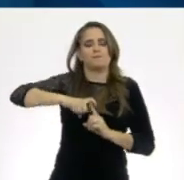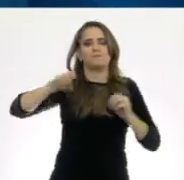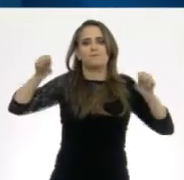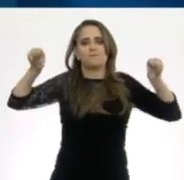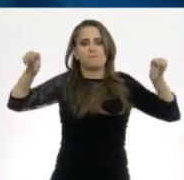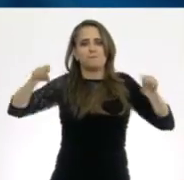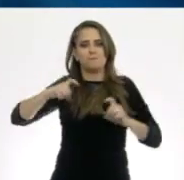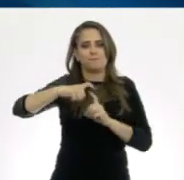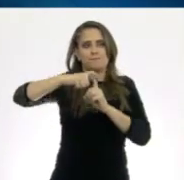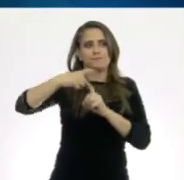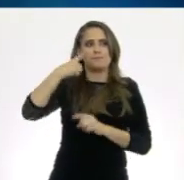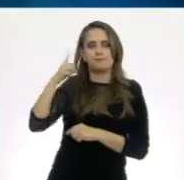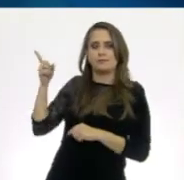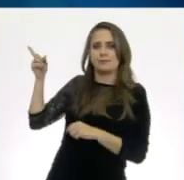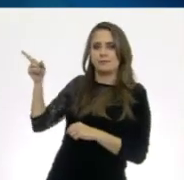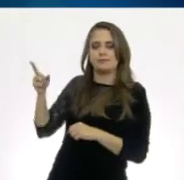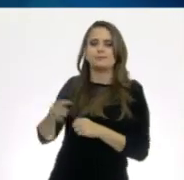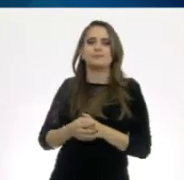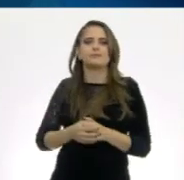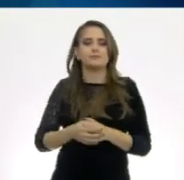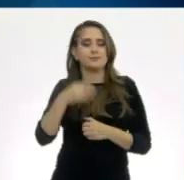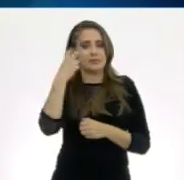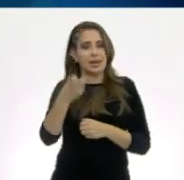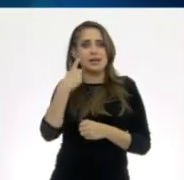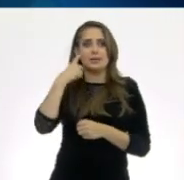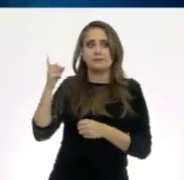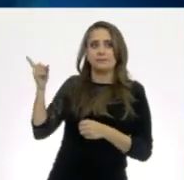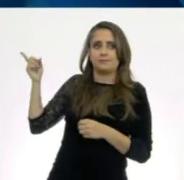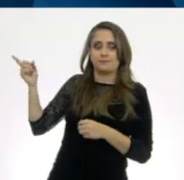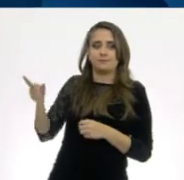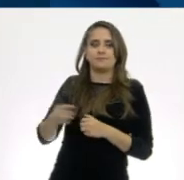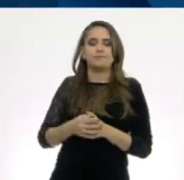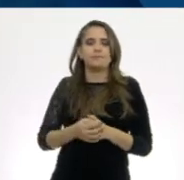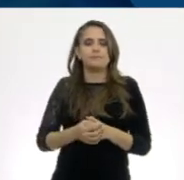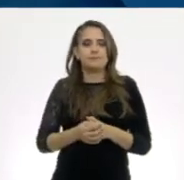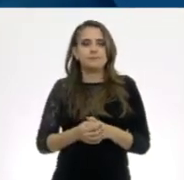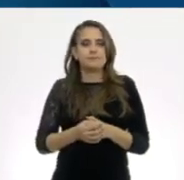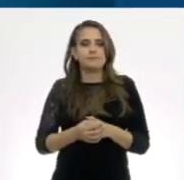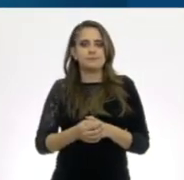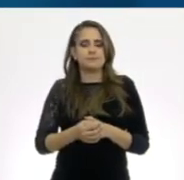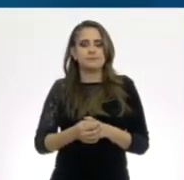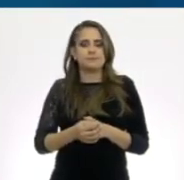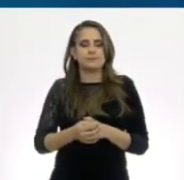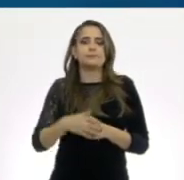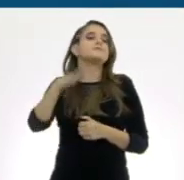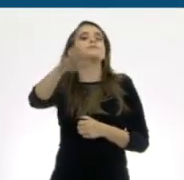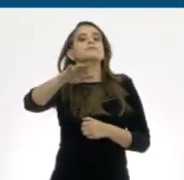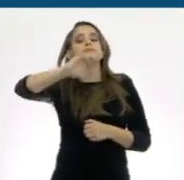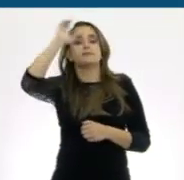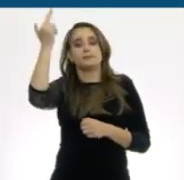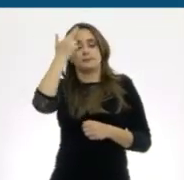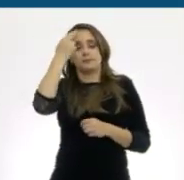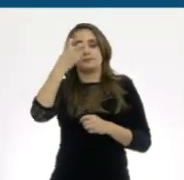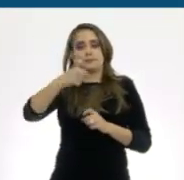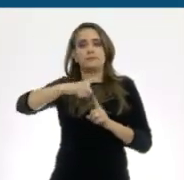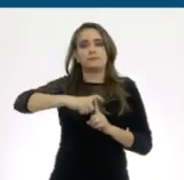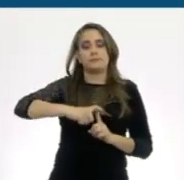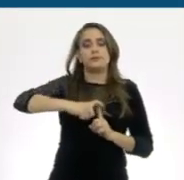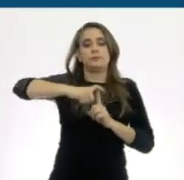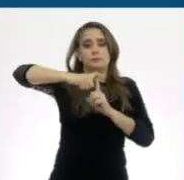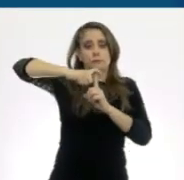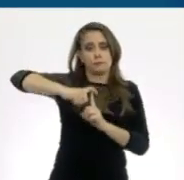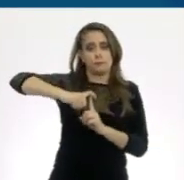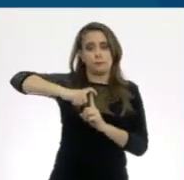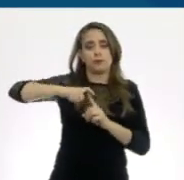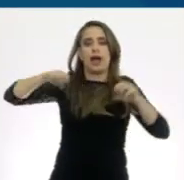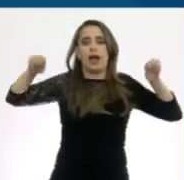la podías contestar. Muy bien, aquí lo tenemos para poder identificarlo. Recuerda que el dispositivo intrauterino